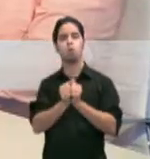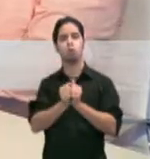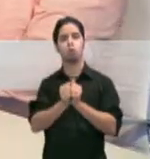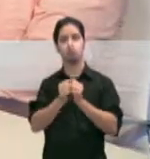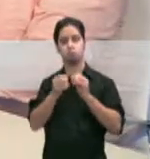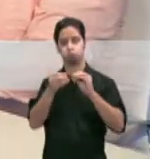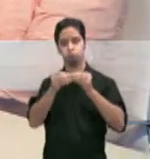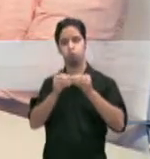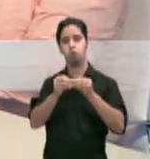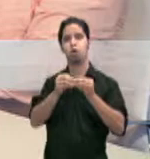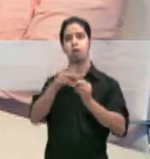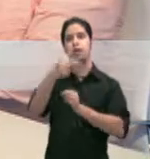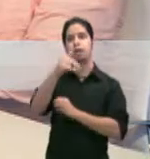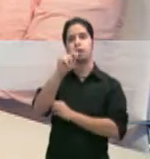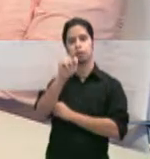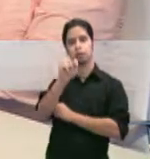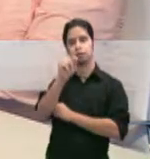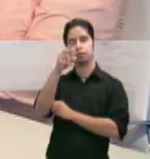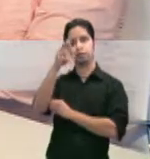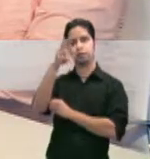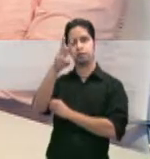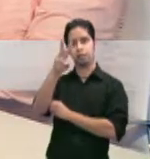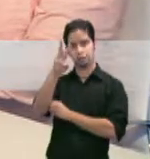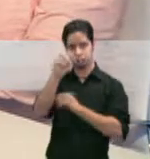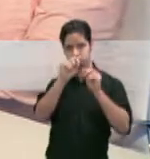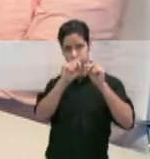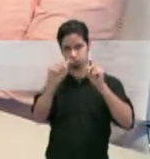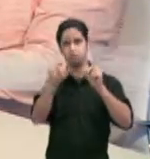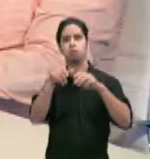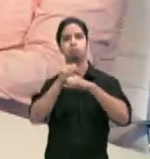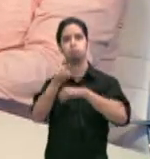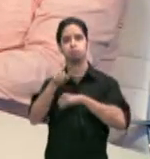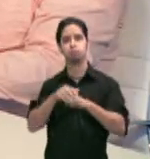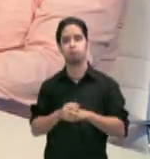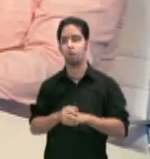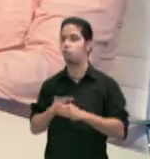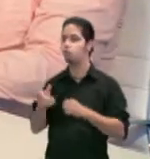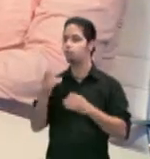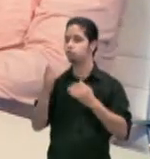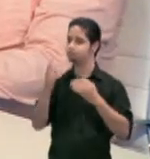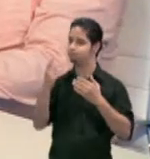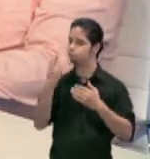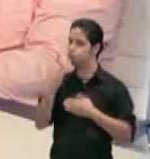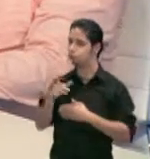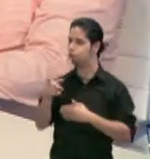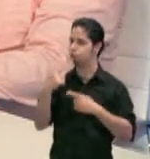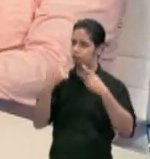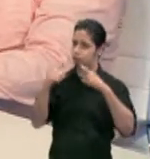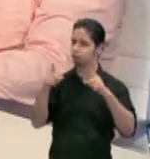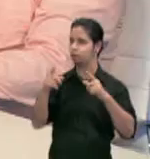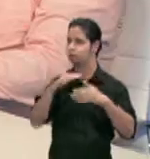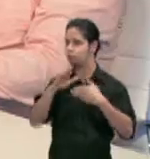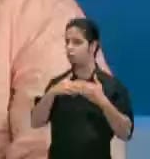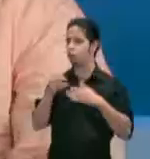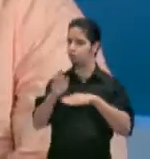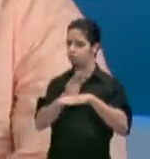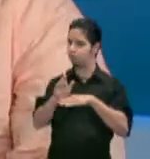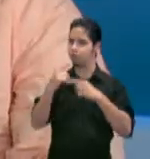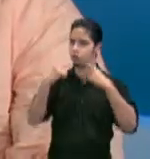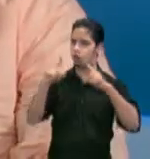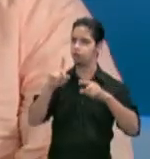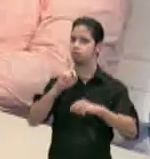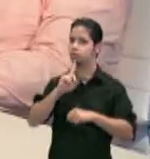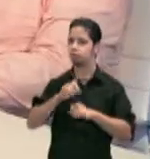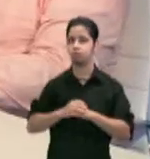HIT16. Estaremos conociendo qué sucede, como a todos los que pasan por acá. Les deseamos mucho éxito, mucha suerte y que todas las empresas se conviertan en una gran realidad. Muchas